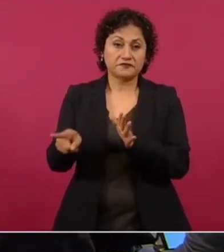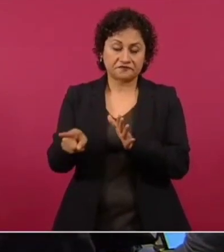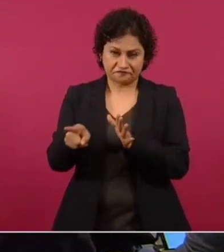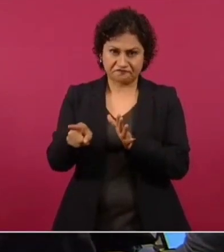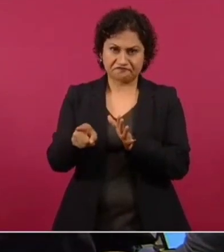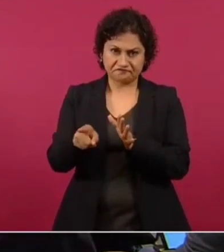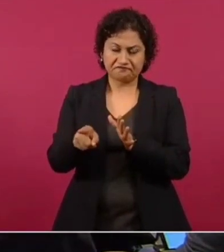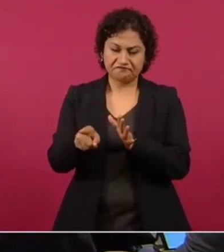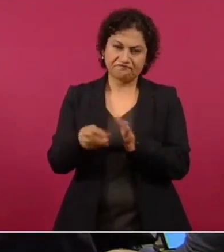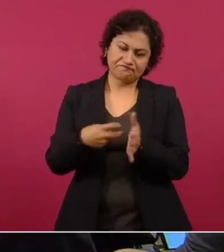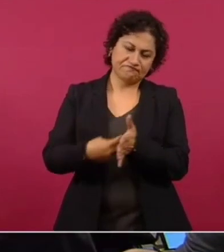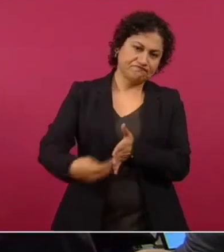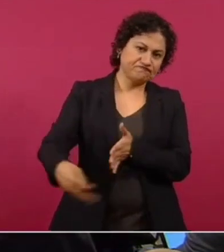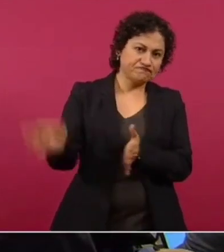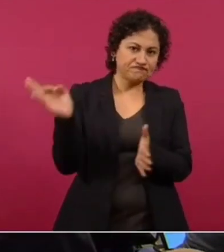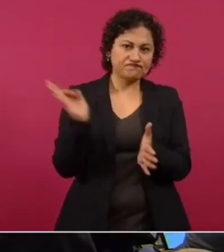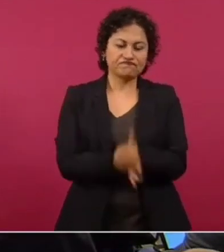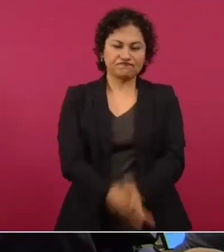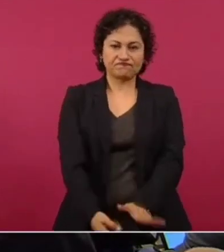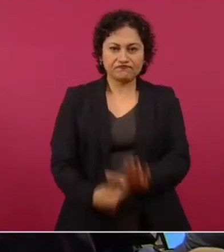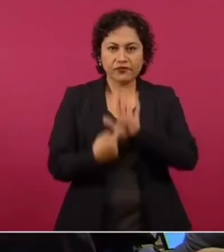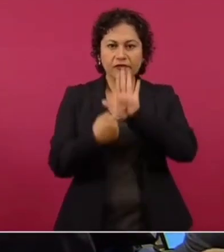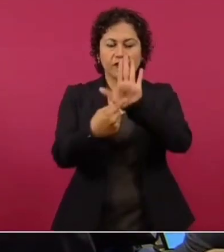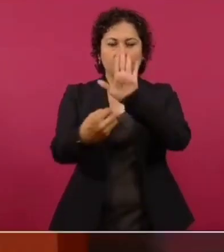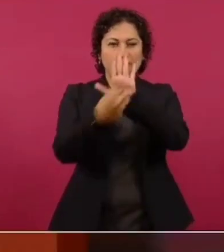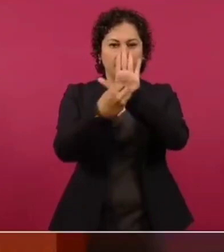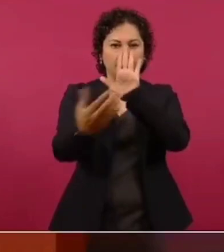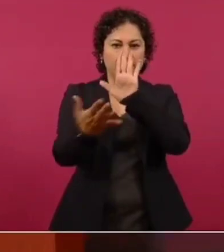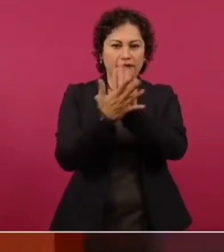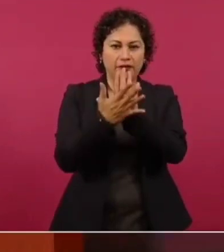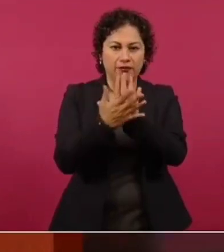a ponerlo.